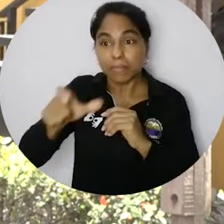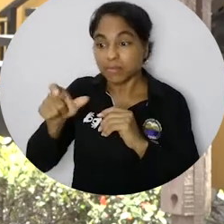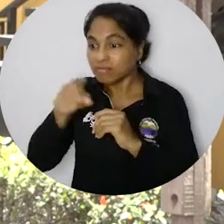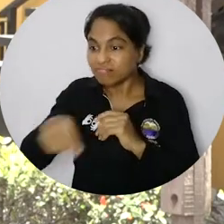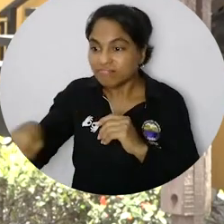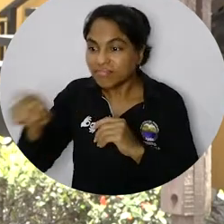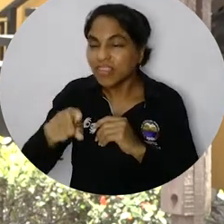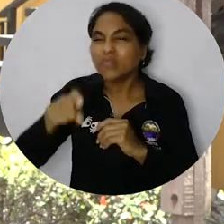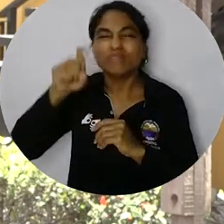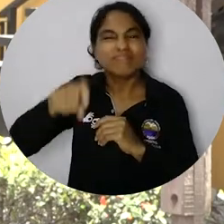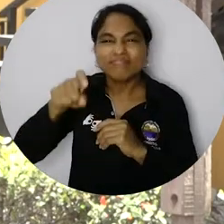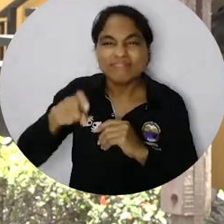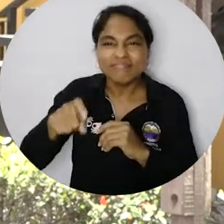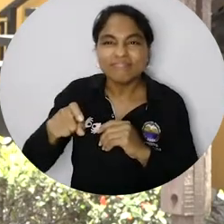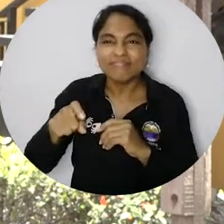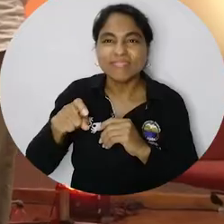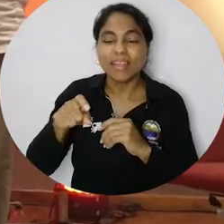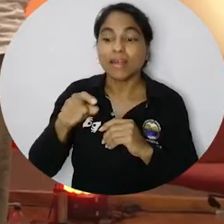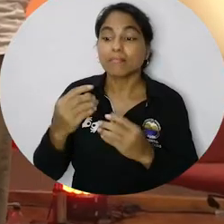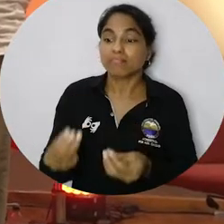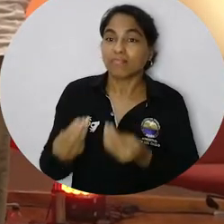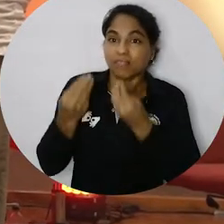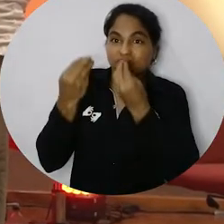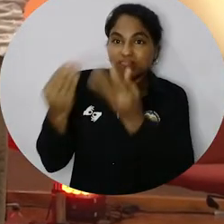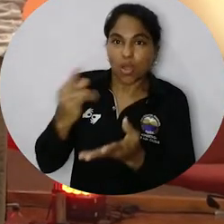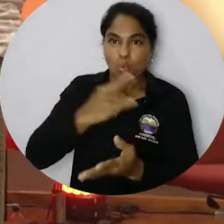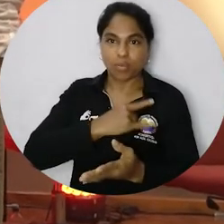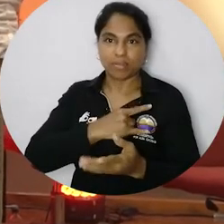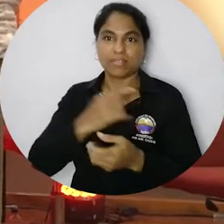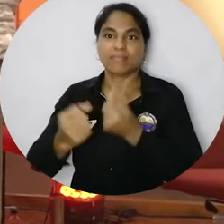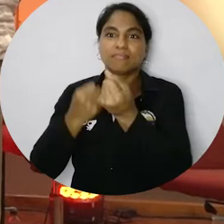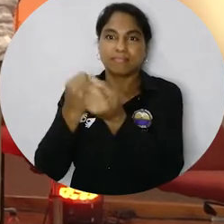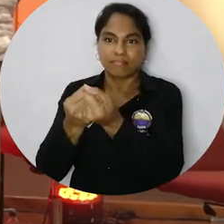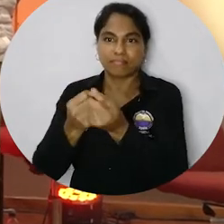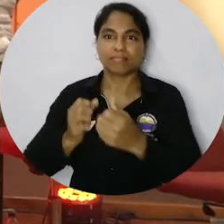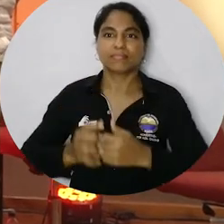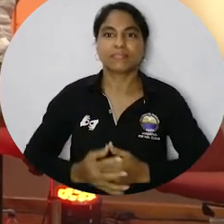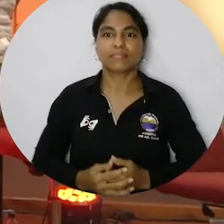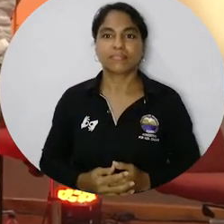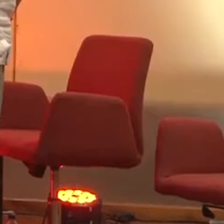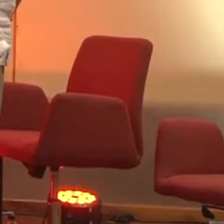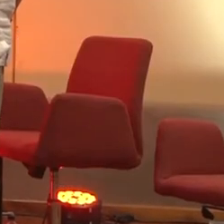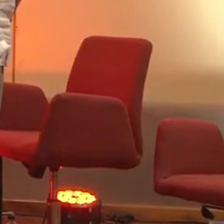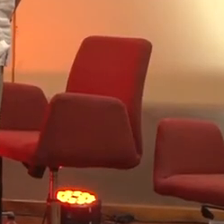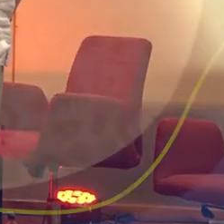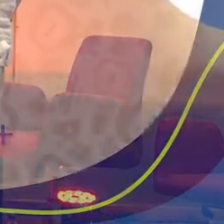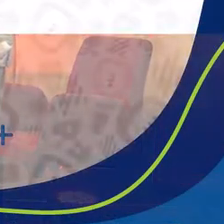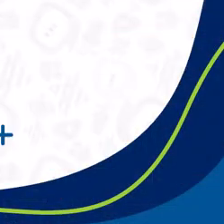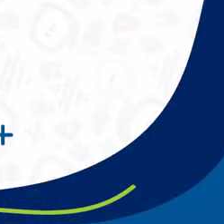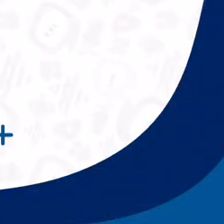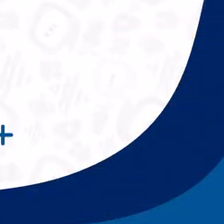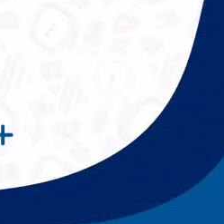población las necesidades para que sea cubierto por estas universidades también. Música